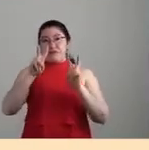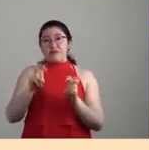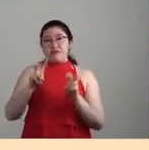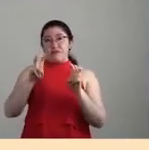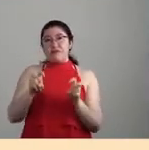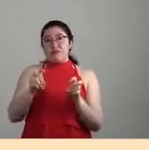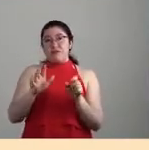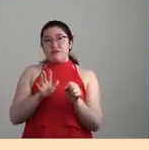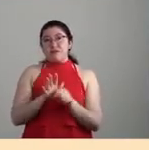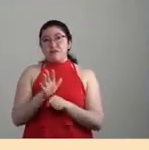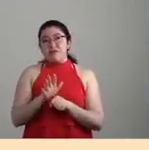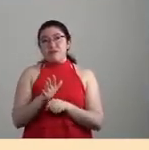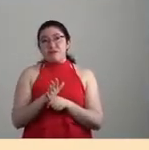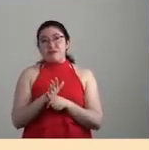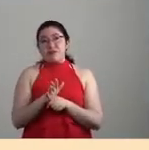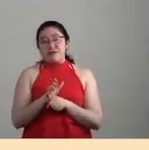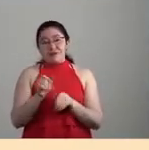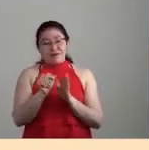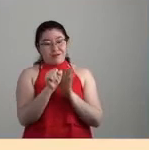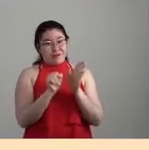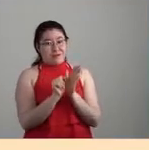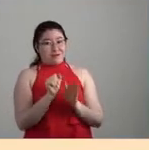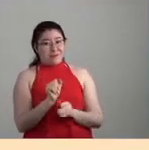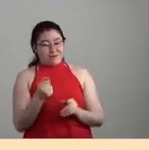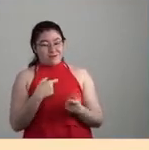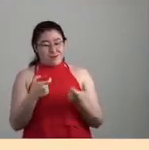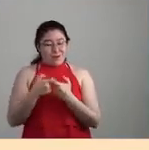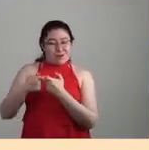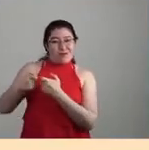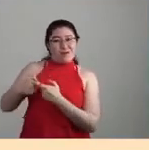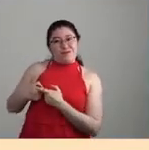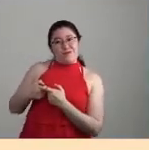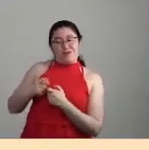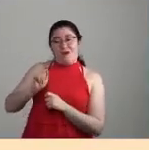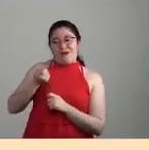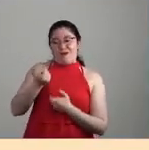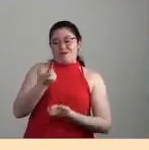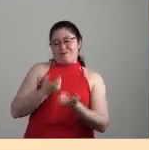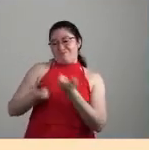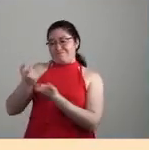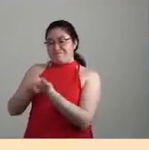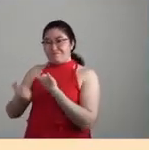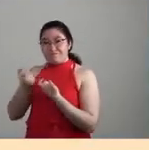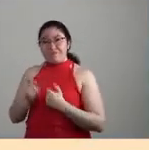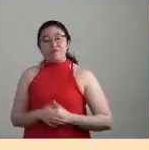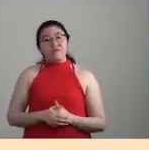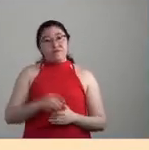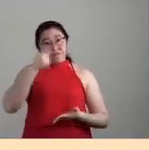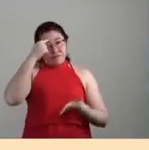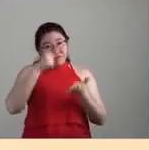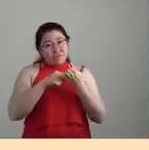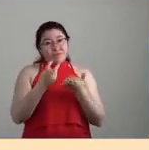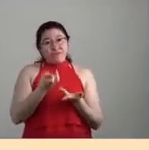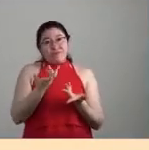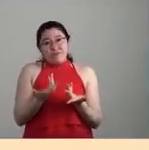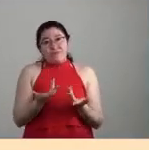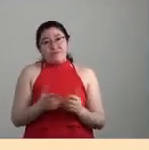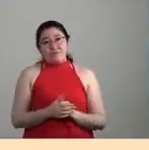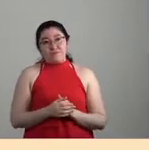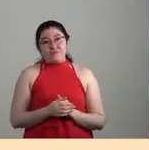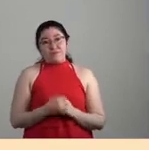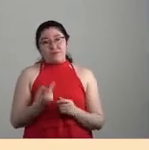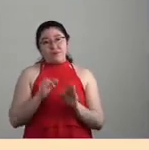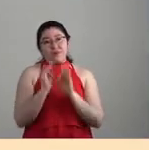sería nuestro sistema económico que es de orden capitalista, ¿no? Y yo creo que eso es fundamental a la hora de